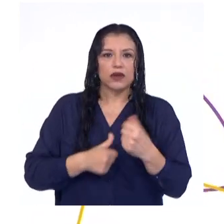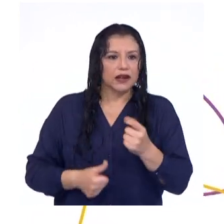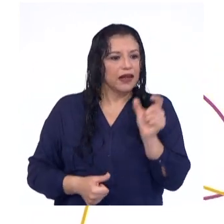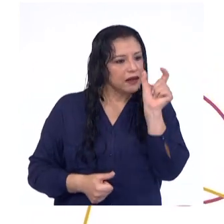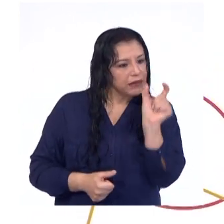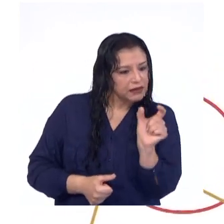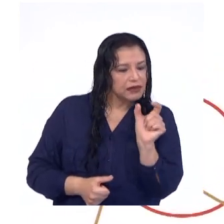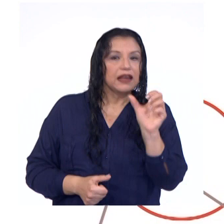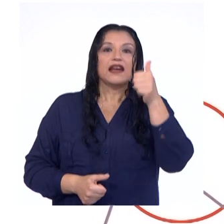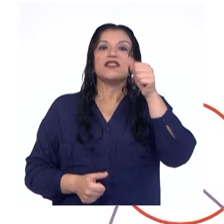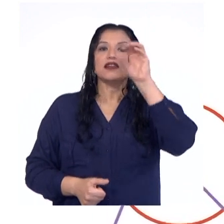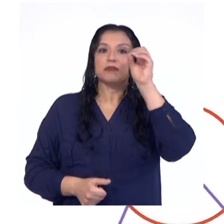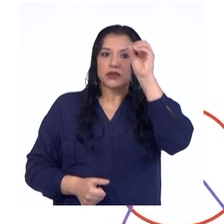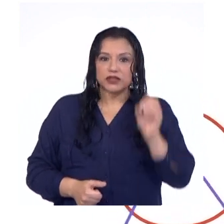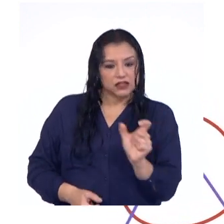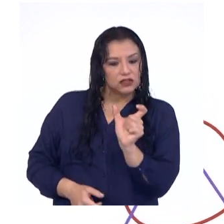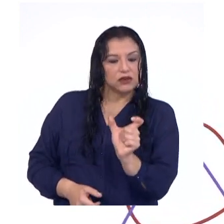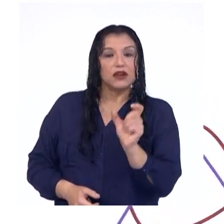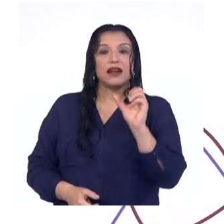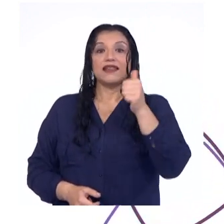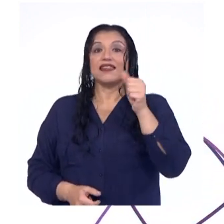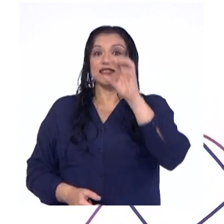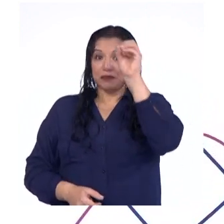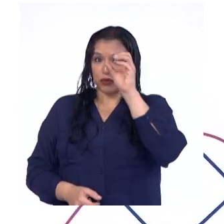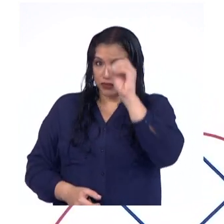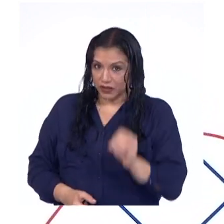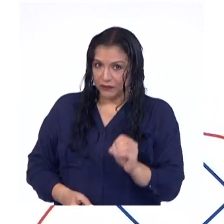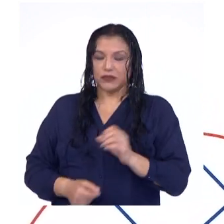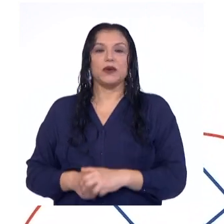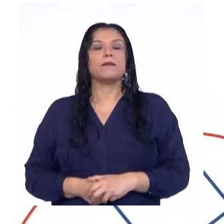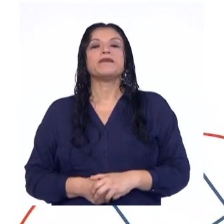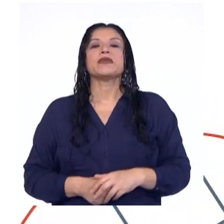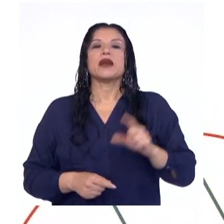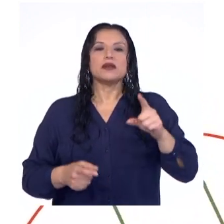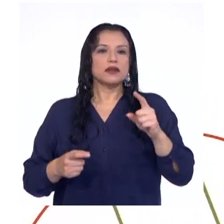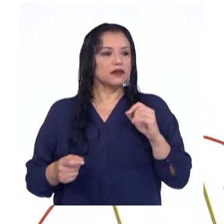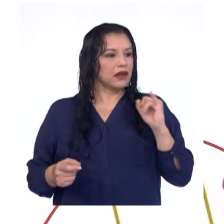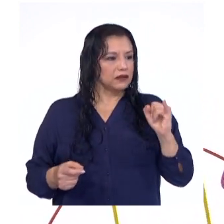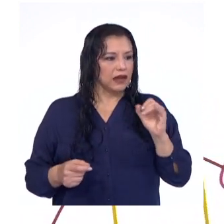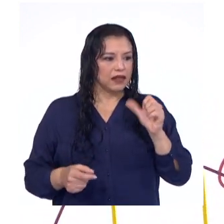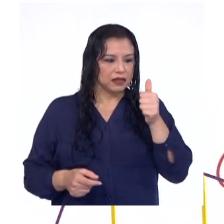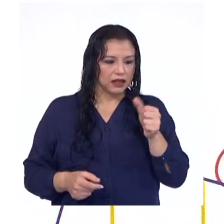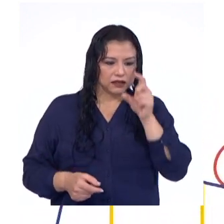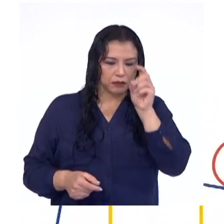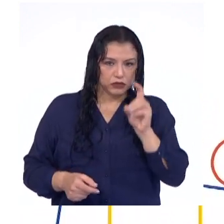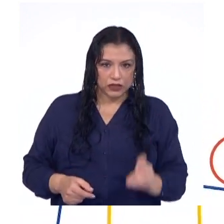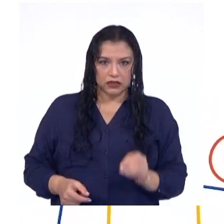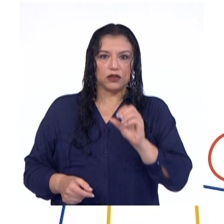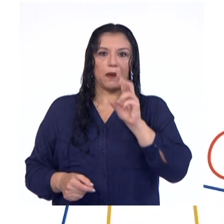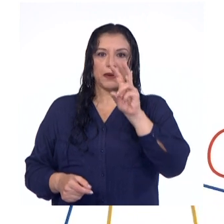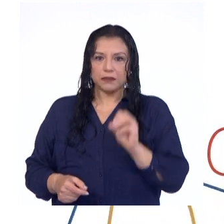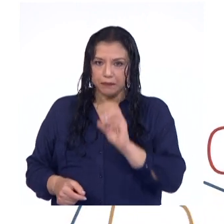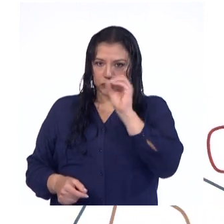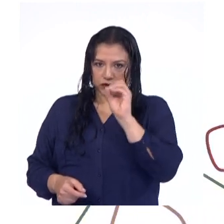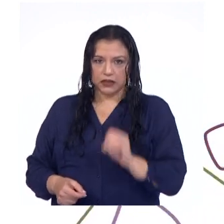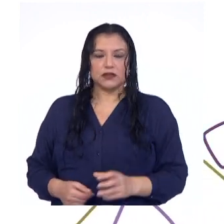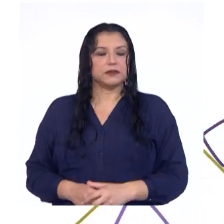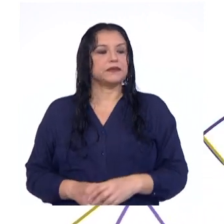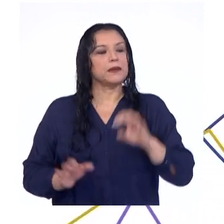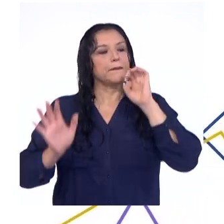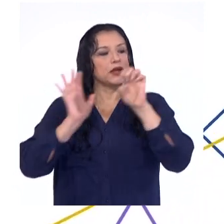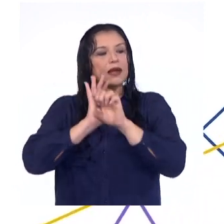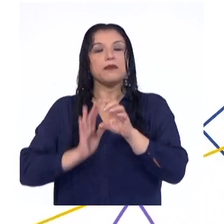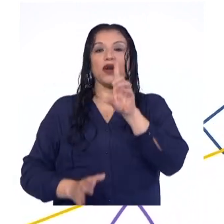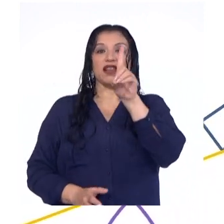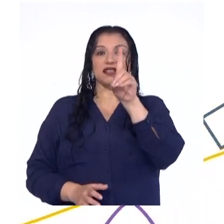10% de las observaciones. Cada decir deja a su izquierda el 10% de los datos. Así, por ejemplo,